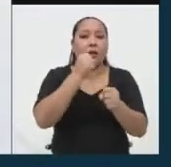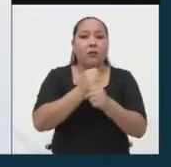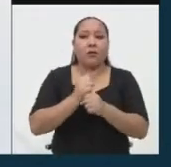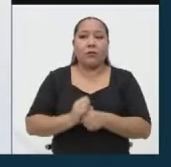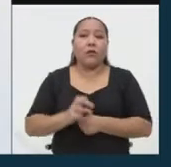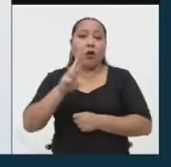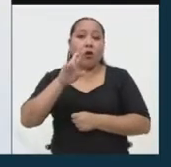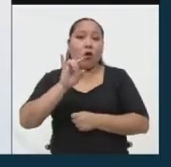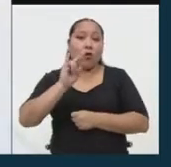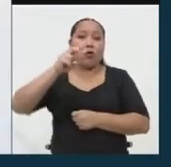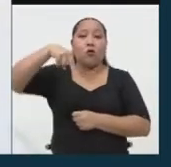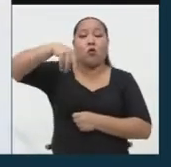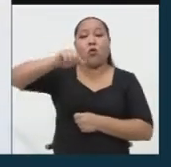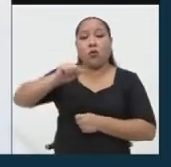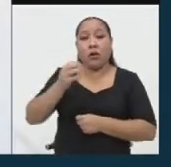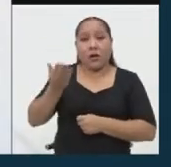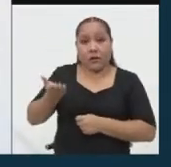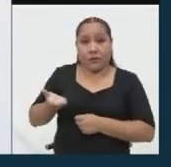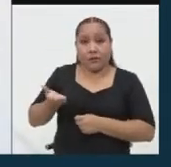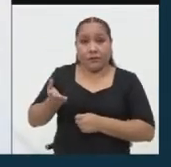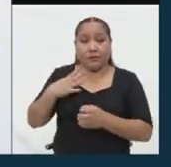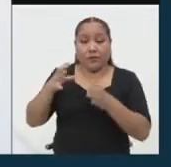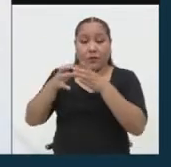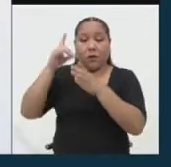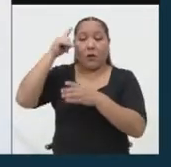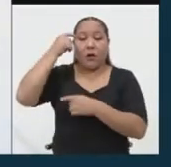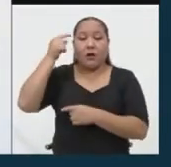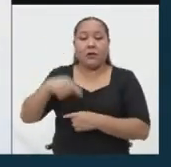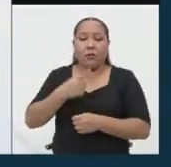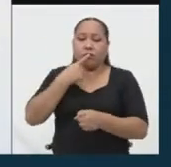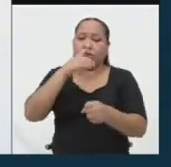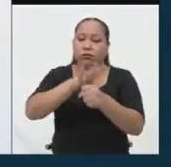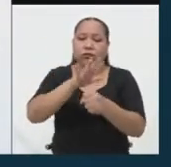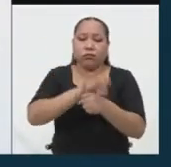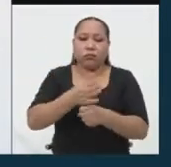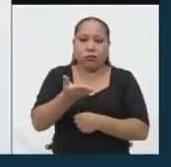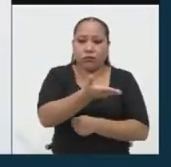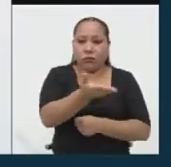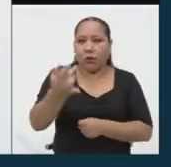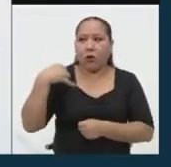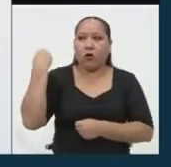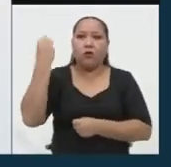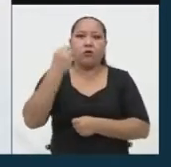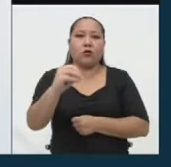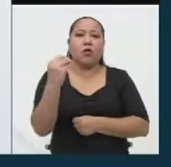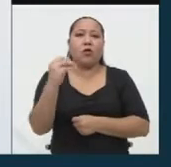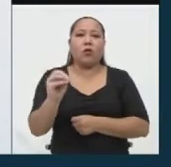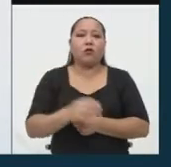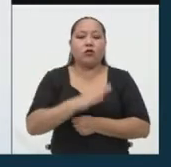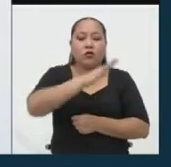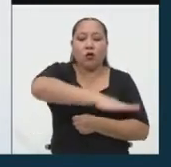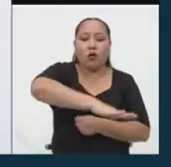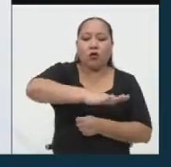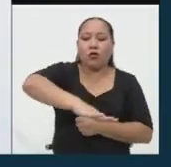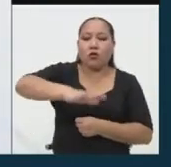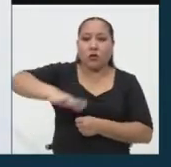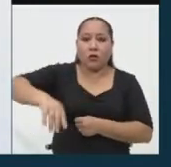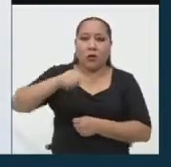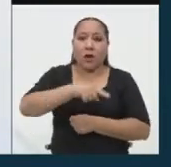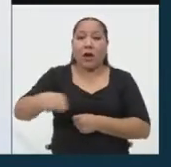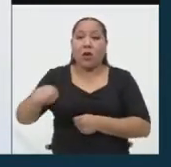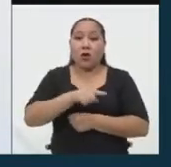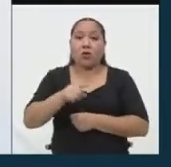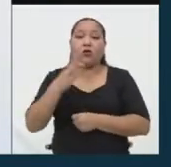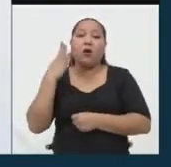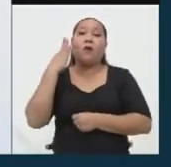Renacimiento Unido Nacional está comprometido con los jóvenes, con los niños, que son el